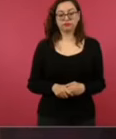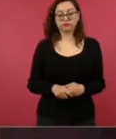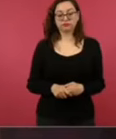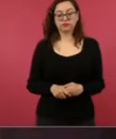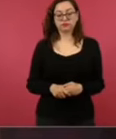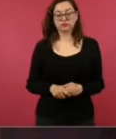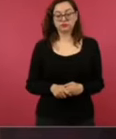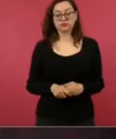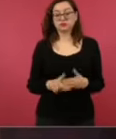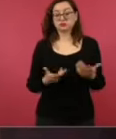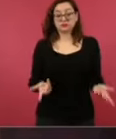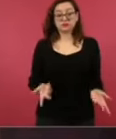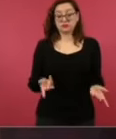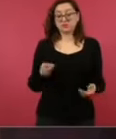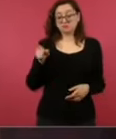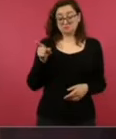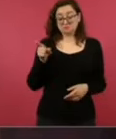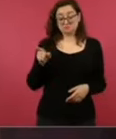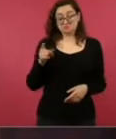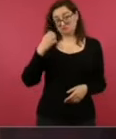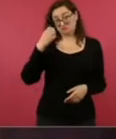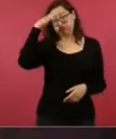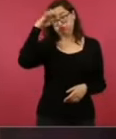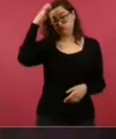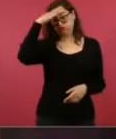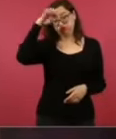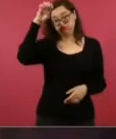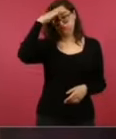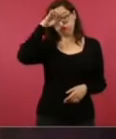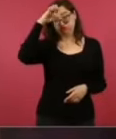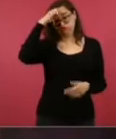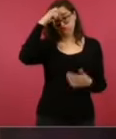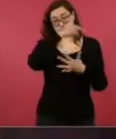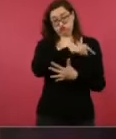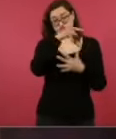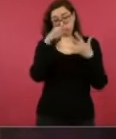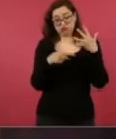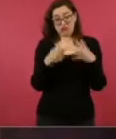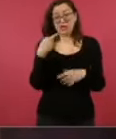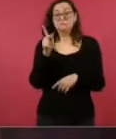En todo tiene mucha experiencia, pero en eso no hay quien le gane.